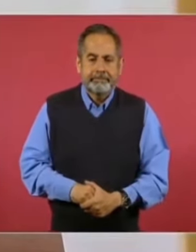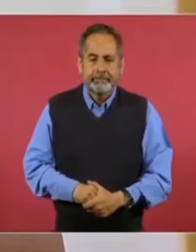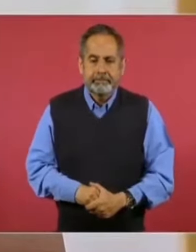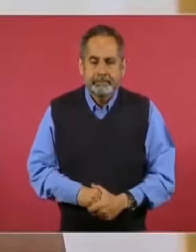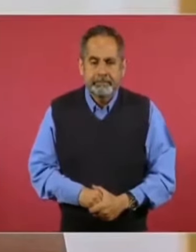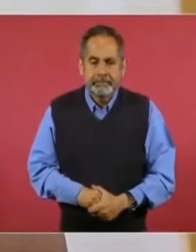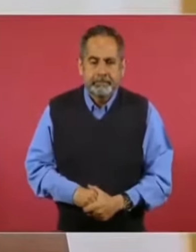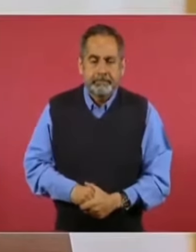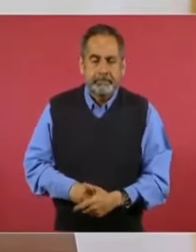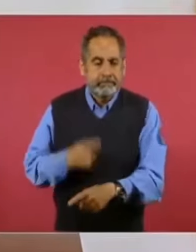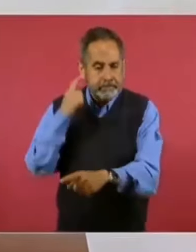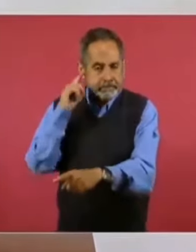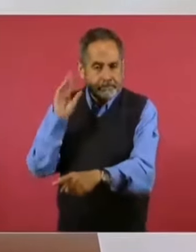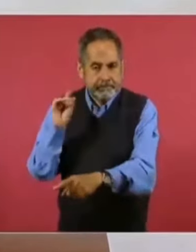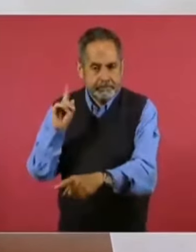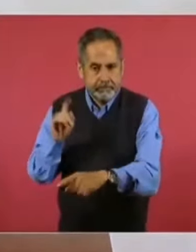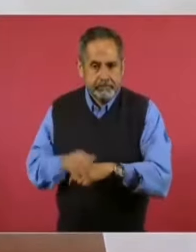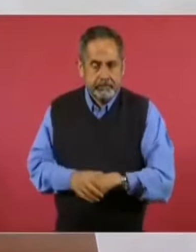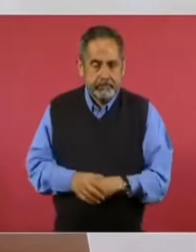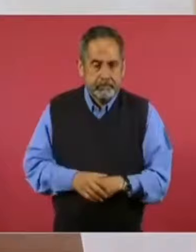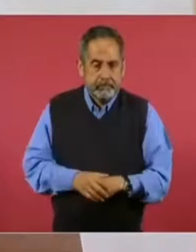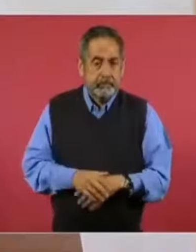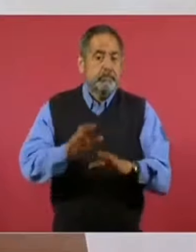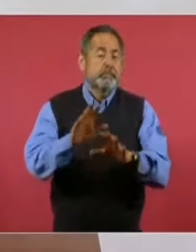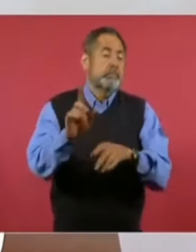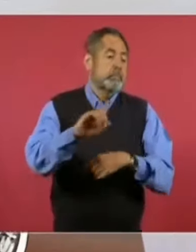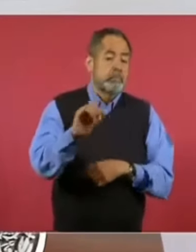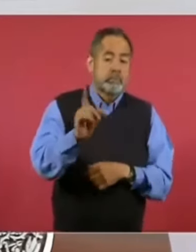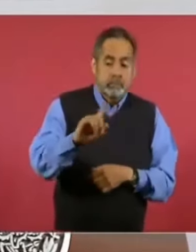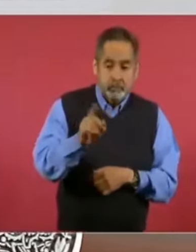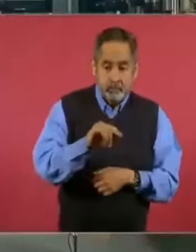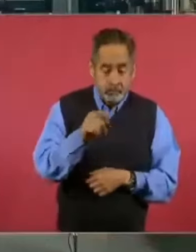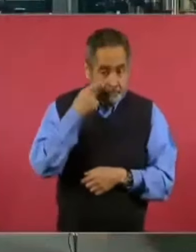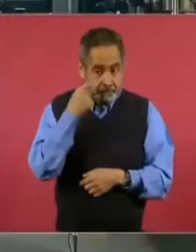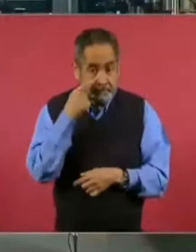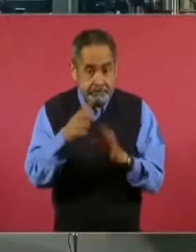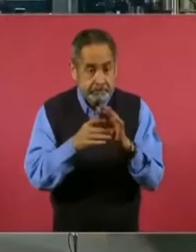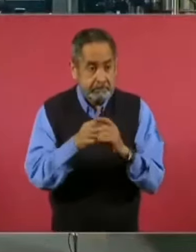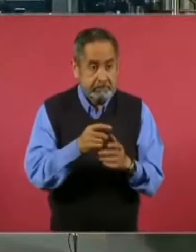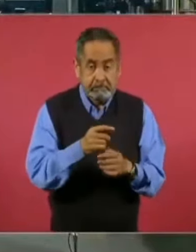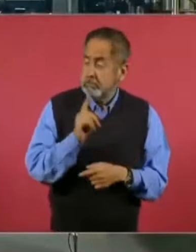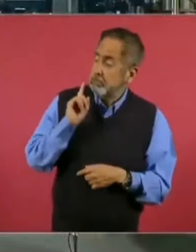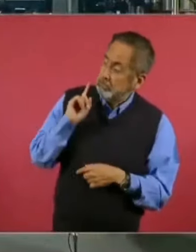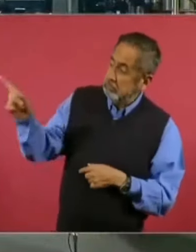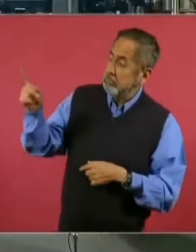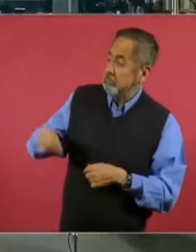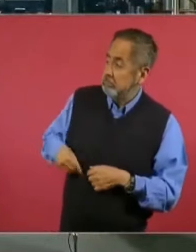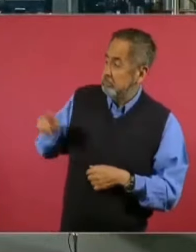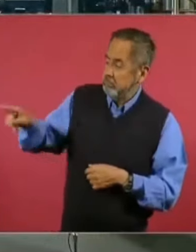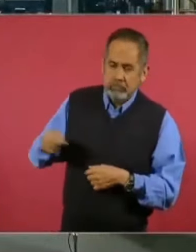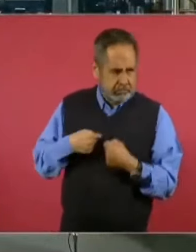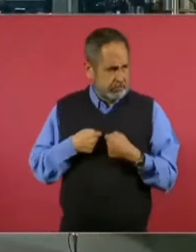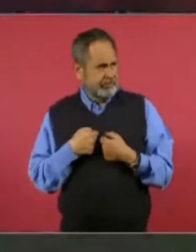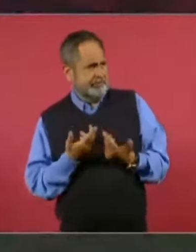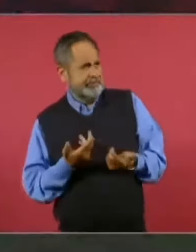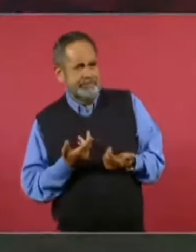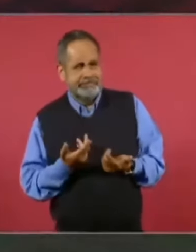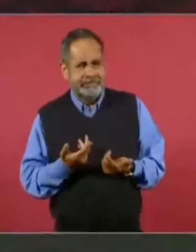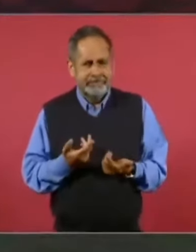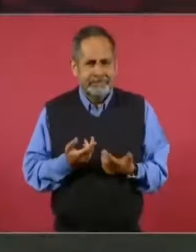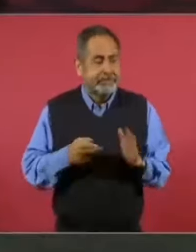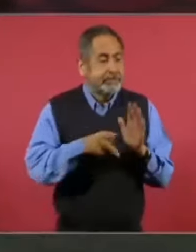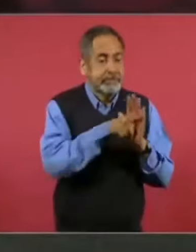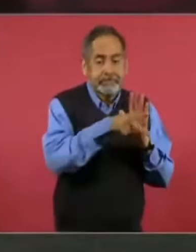Ah, no, nos echaron encima a todos los